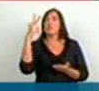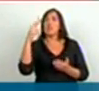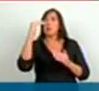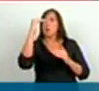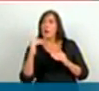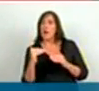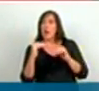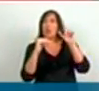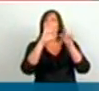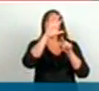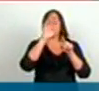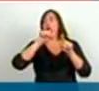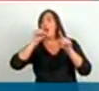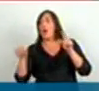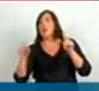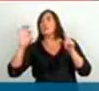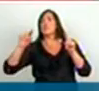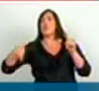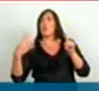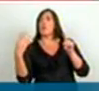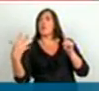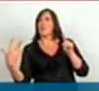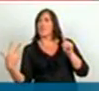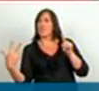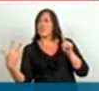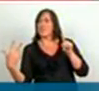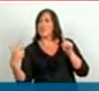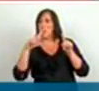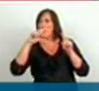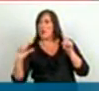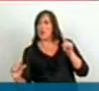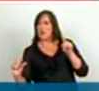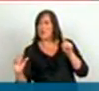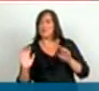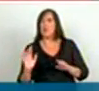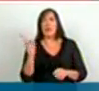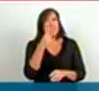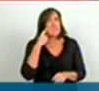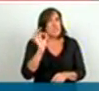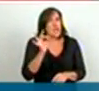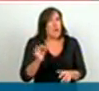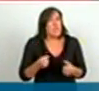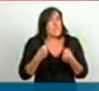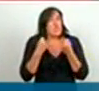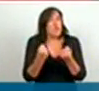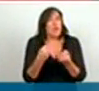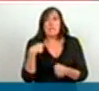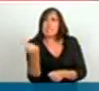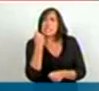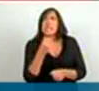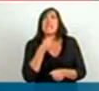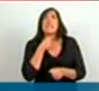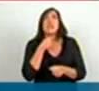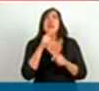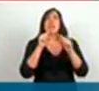,43. Todos saben lo que significa el esfuerzo para que este índice se